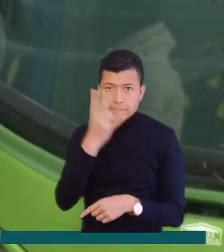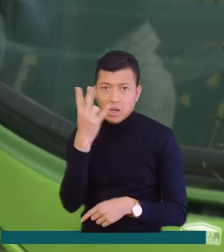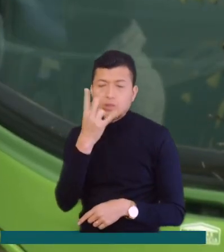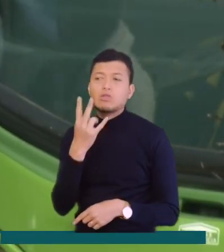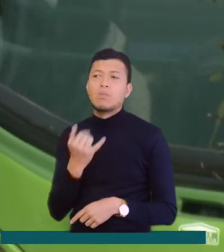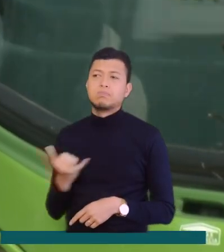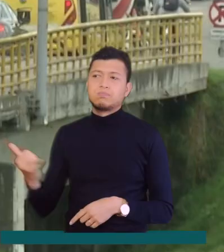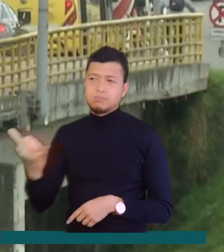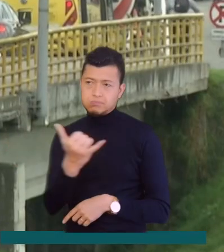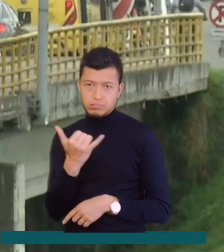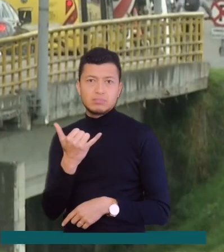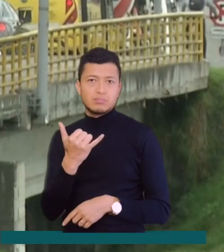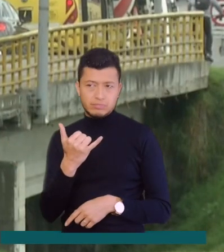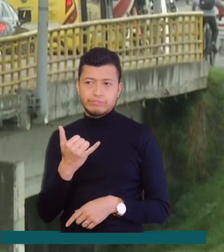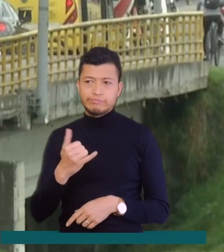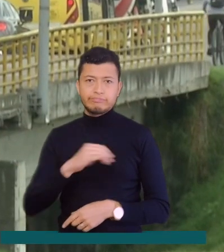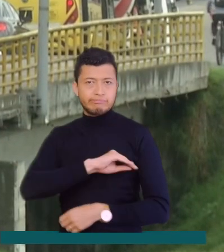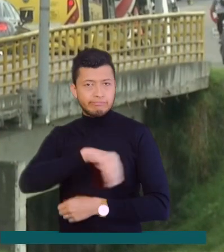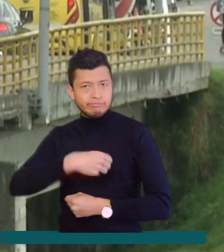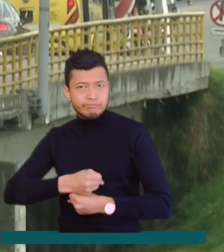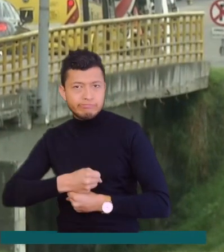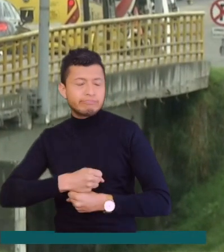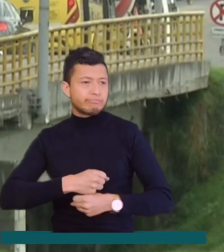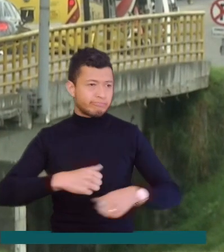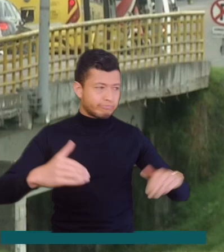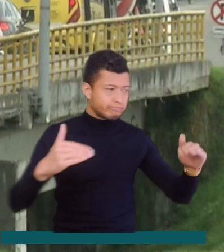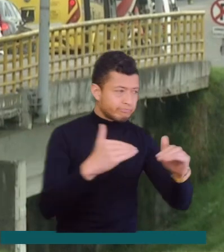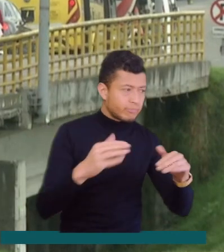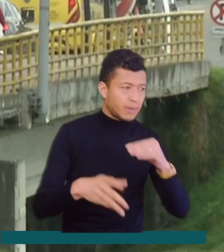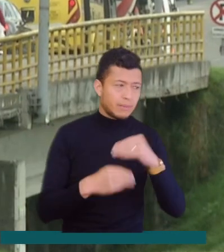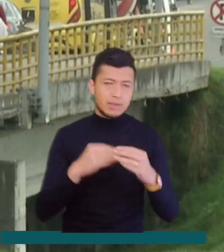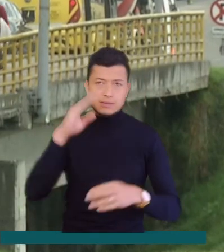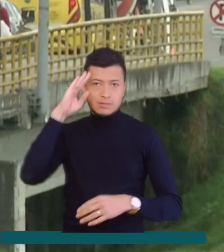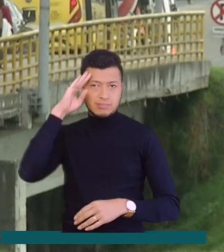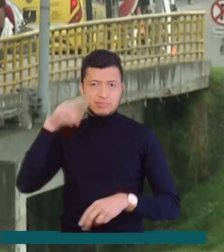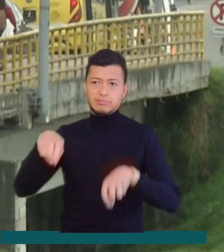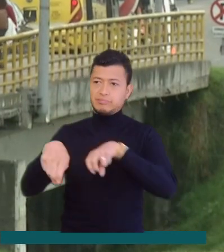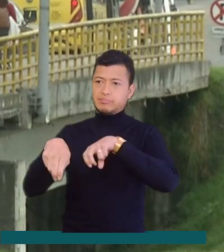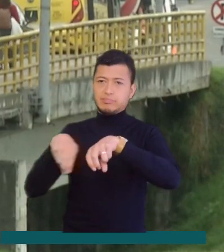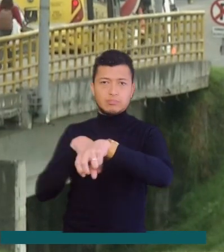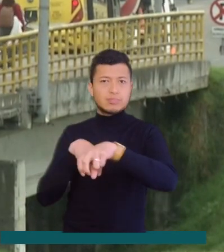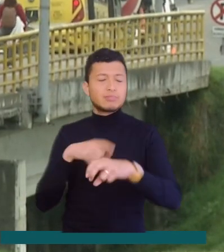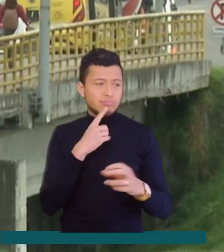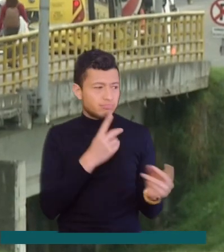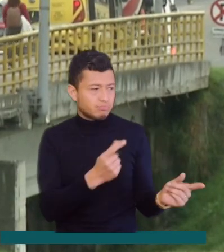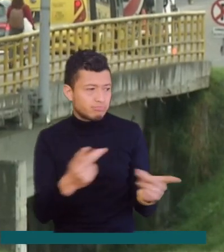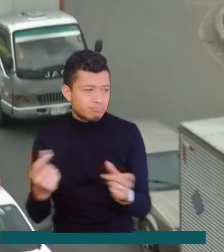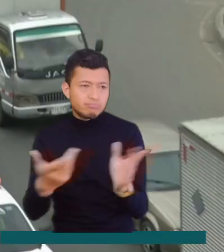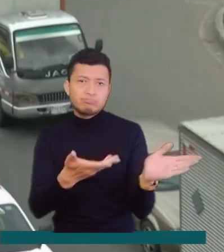tránsito ubicados en los puntos más críticos, los cuales buscan agilizar el paso de todos los vehículos.